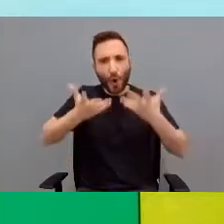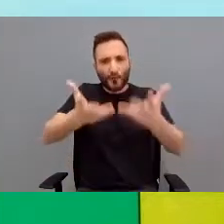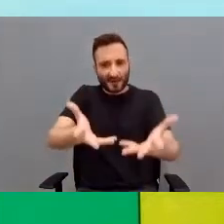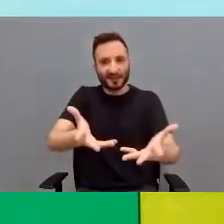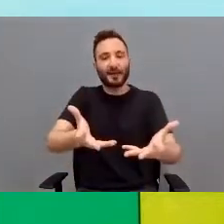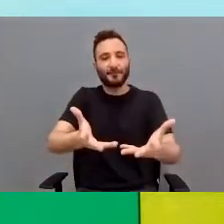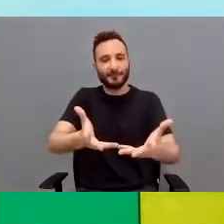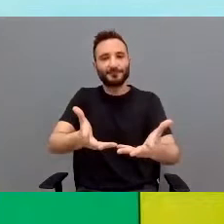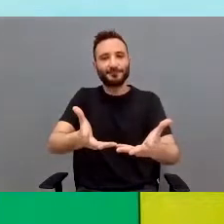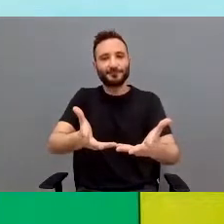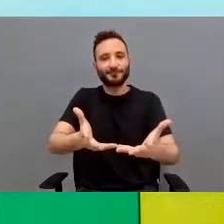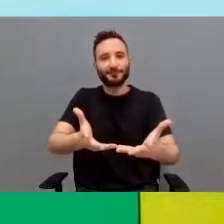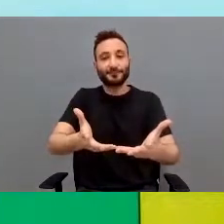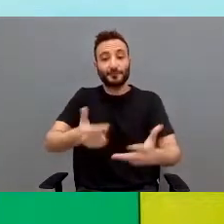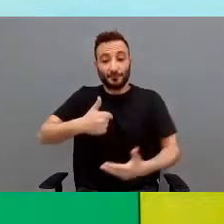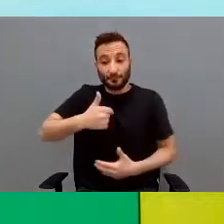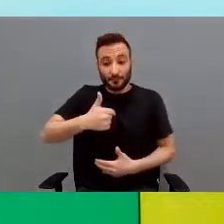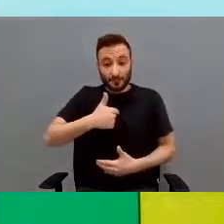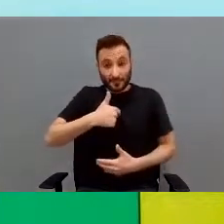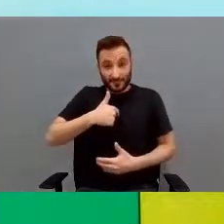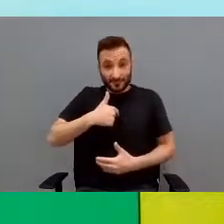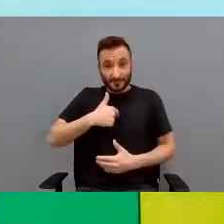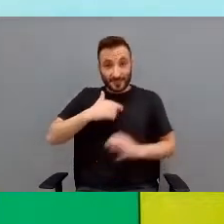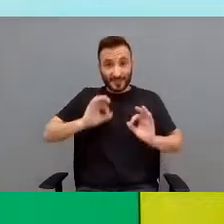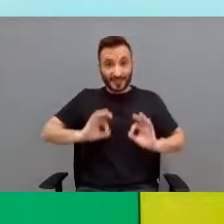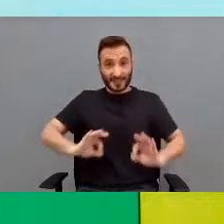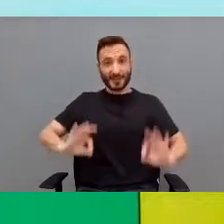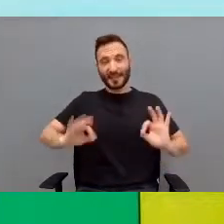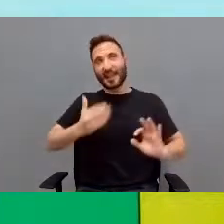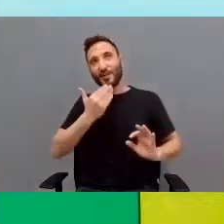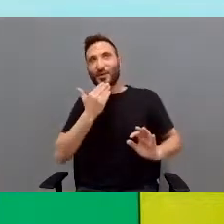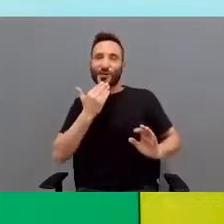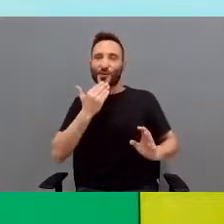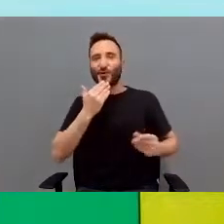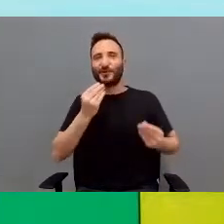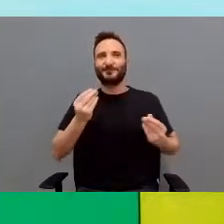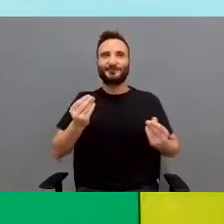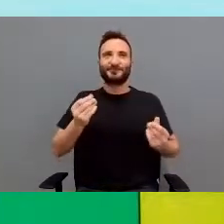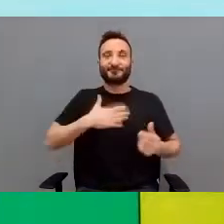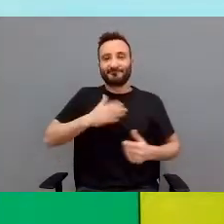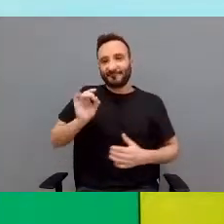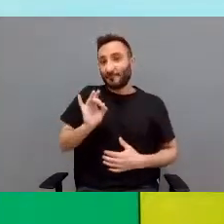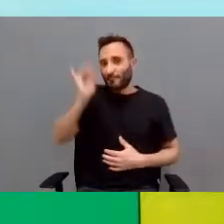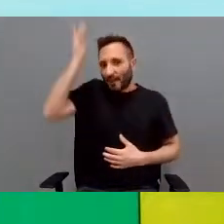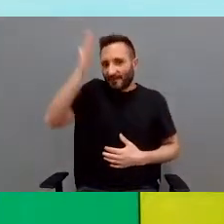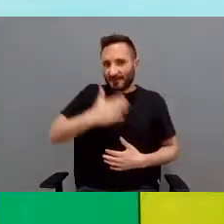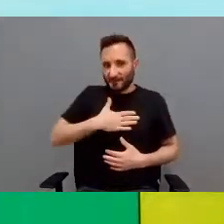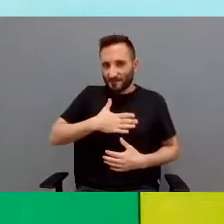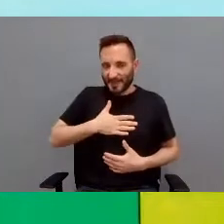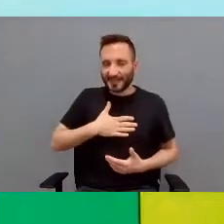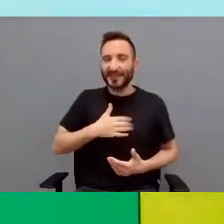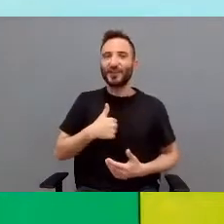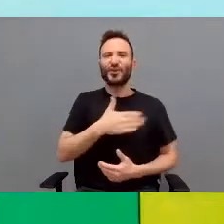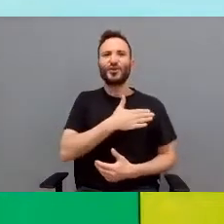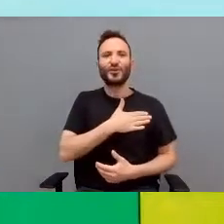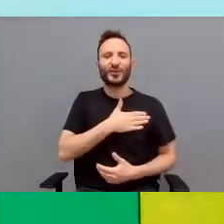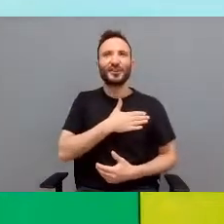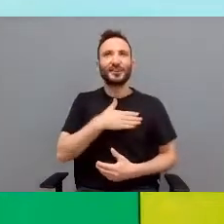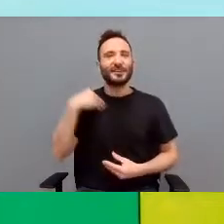yo, como un poco la ideóloga de esto, lo que sí que